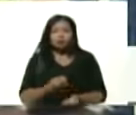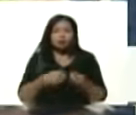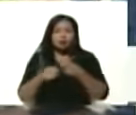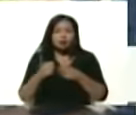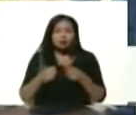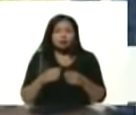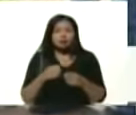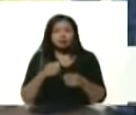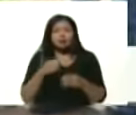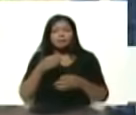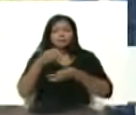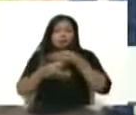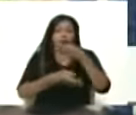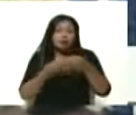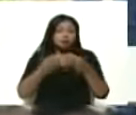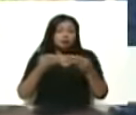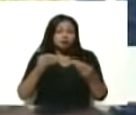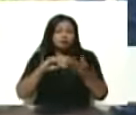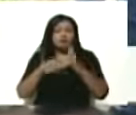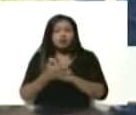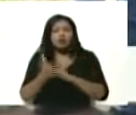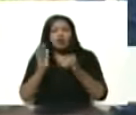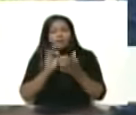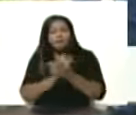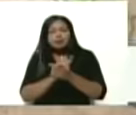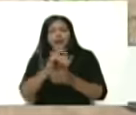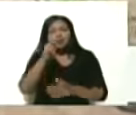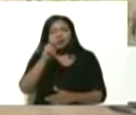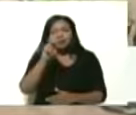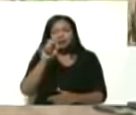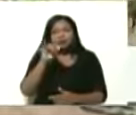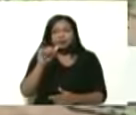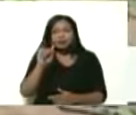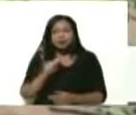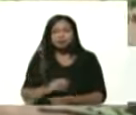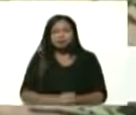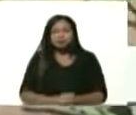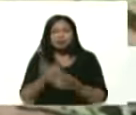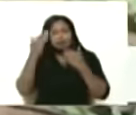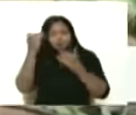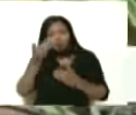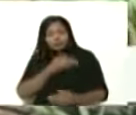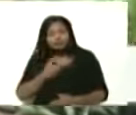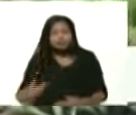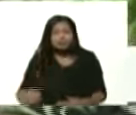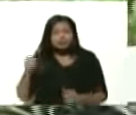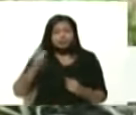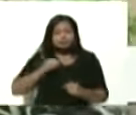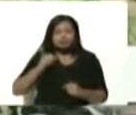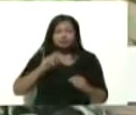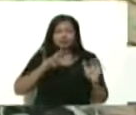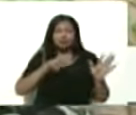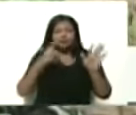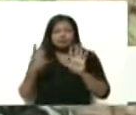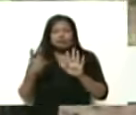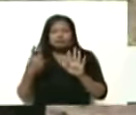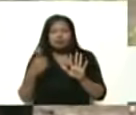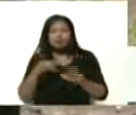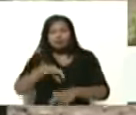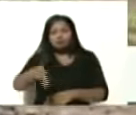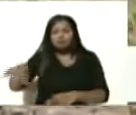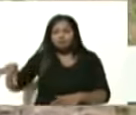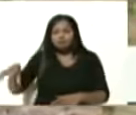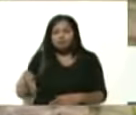más lo que es nuestra compañera Hayley saludos presidente así es ya son 16 estados lo que